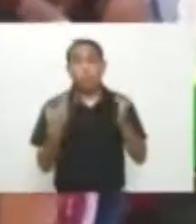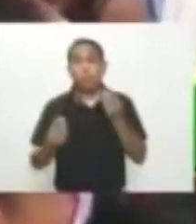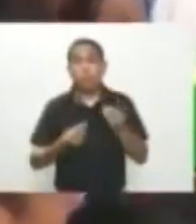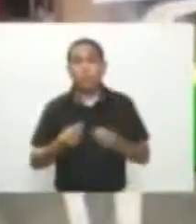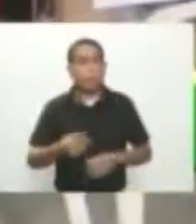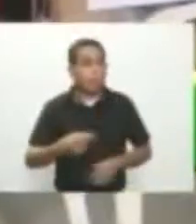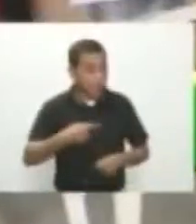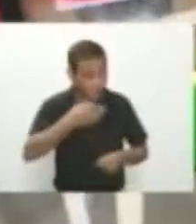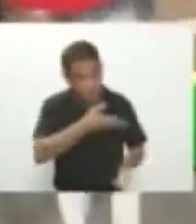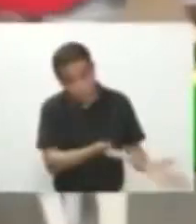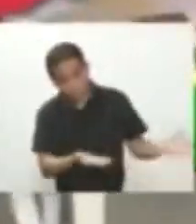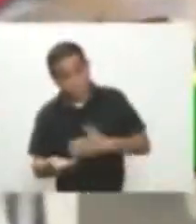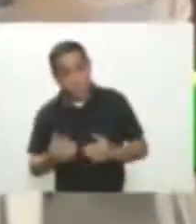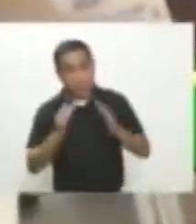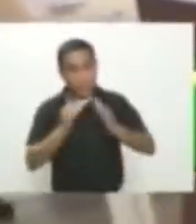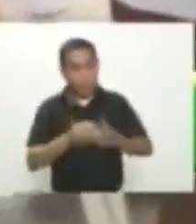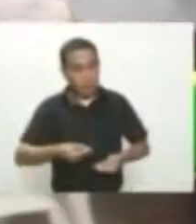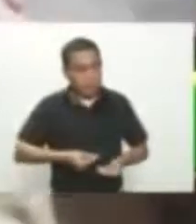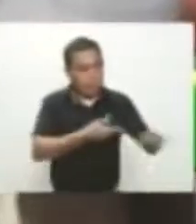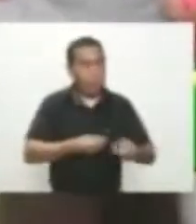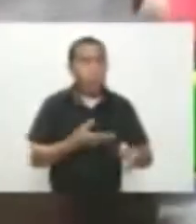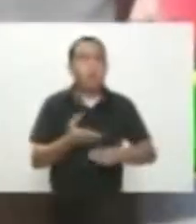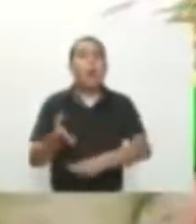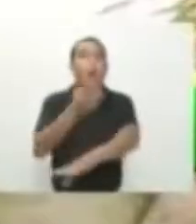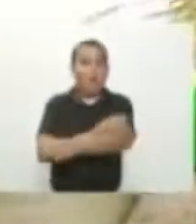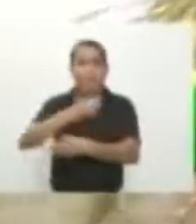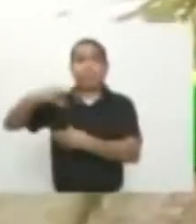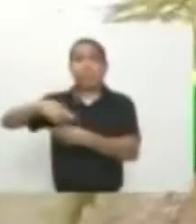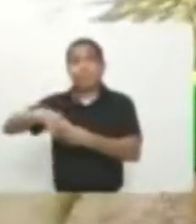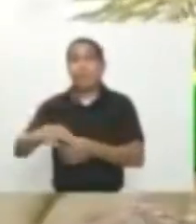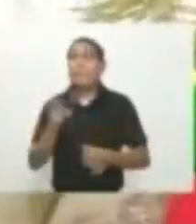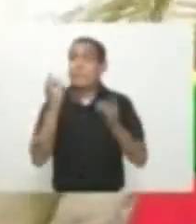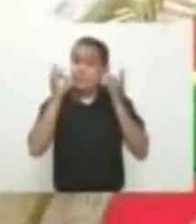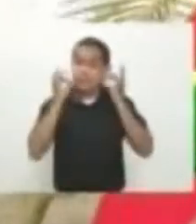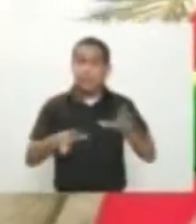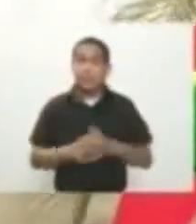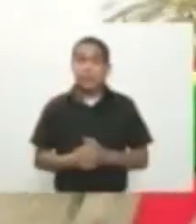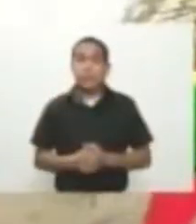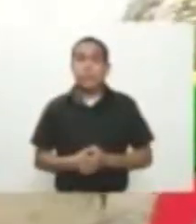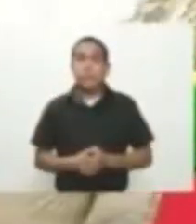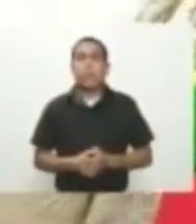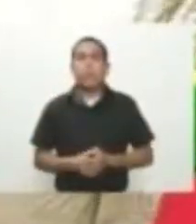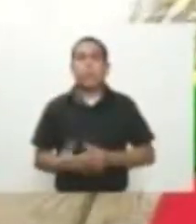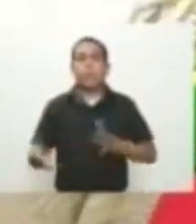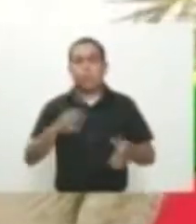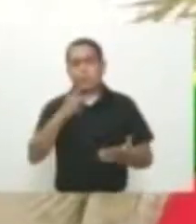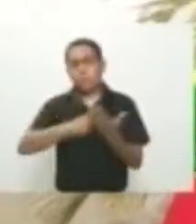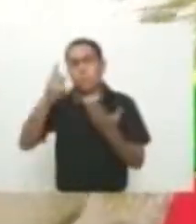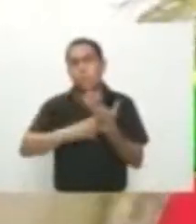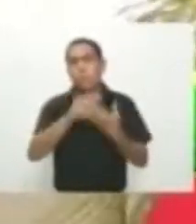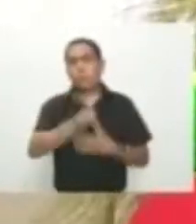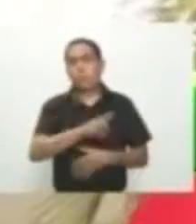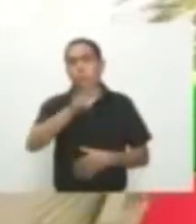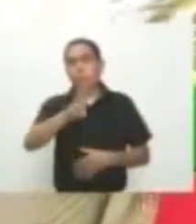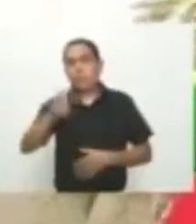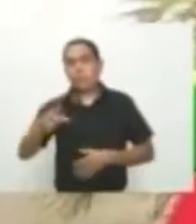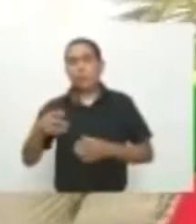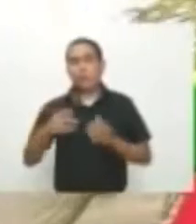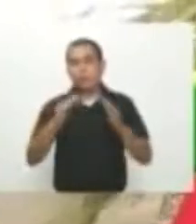de viviendas horas antes de las elecciones en su municipio Proyecto de 177 viviendas en el cual